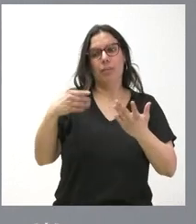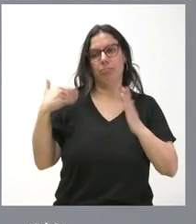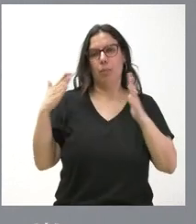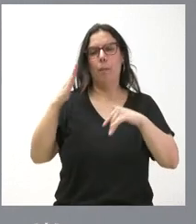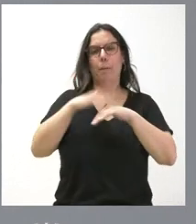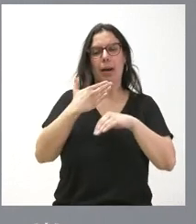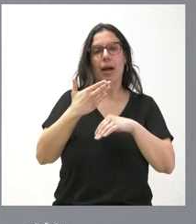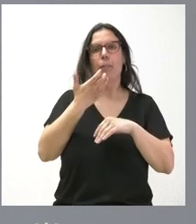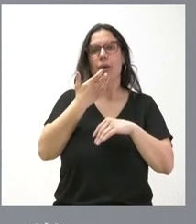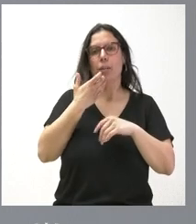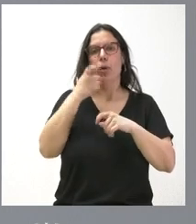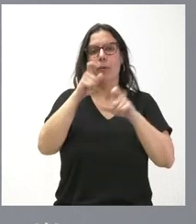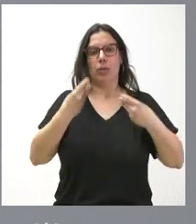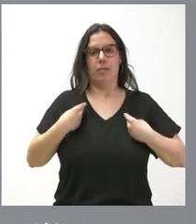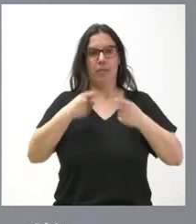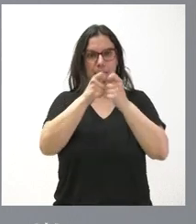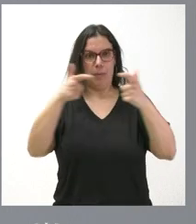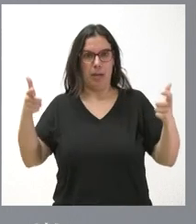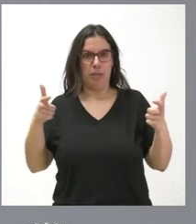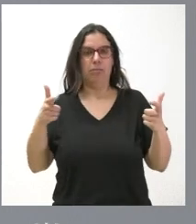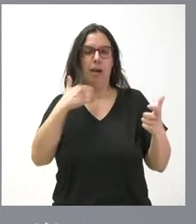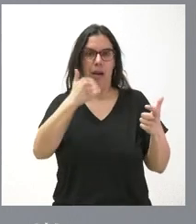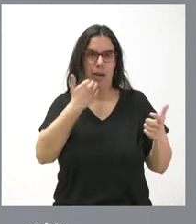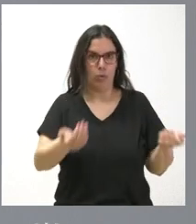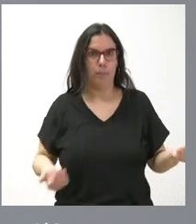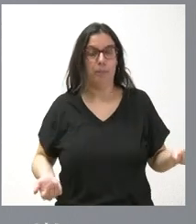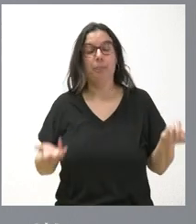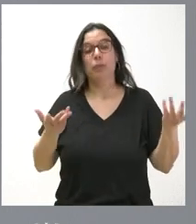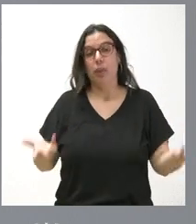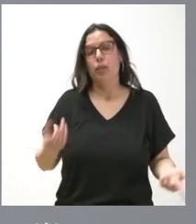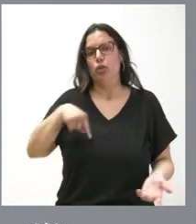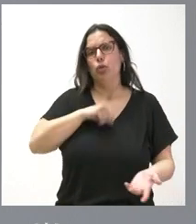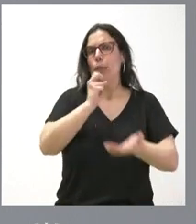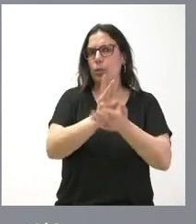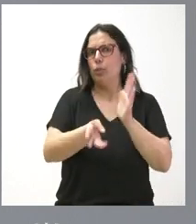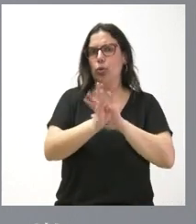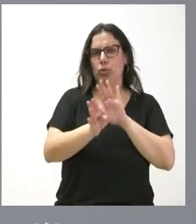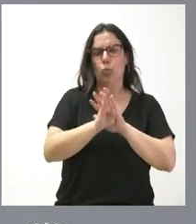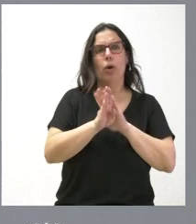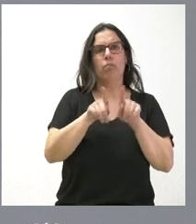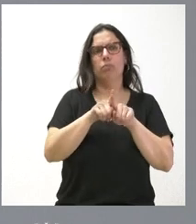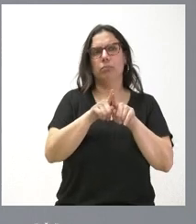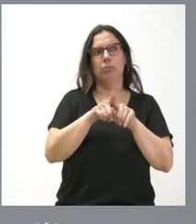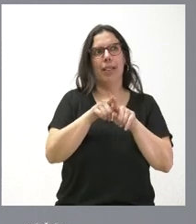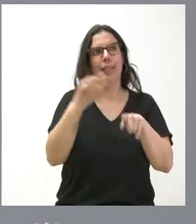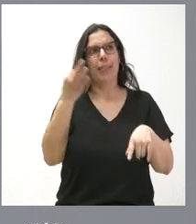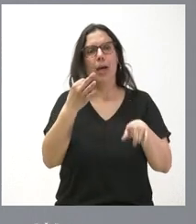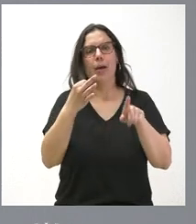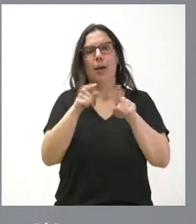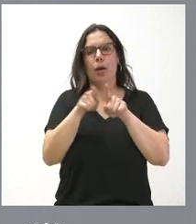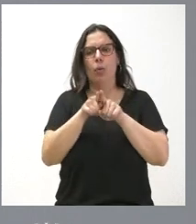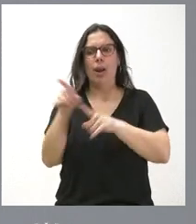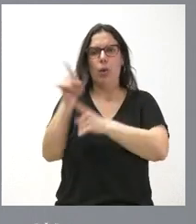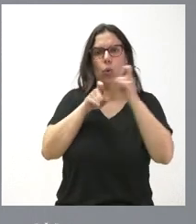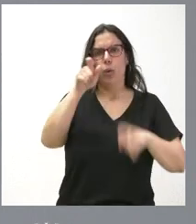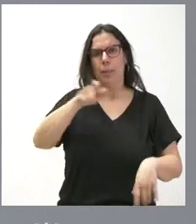incremento de la población, moderado sí, pero incremento de la población en Castilla y León. Por tanto, seguimos apostando por una línea que supone atracción de personas,